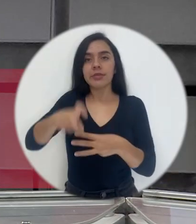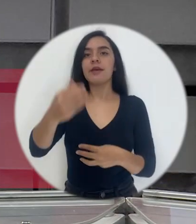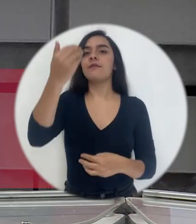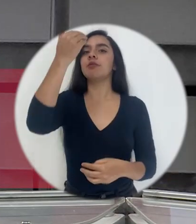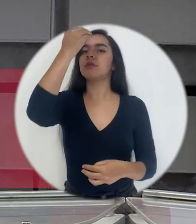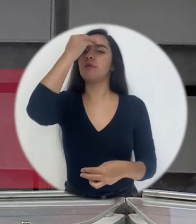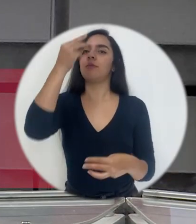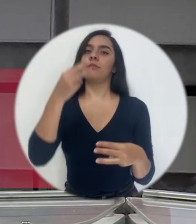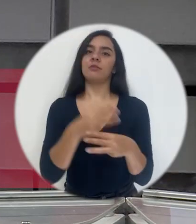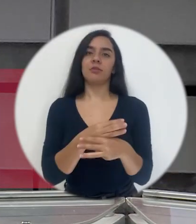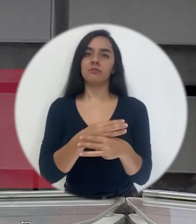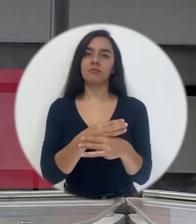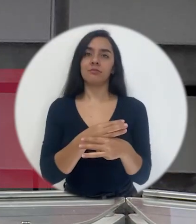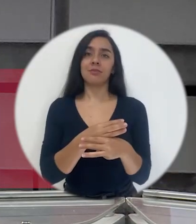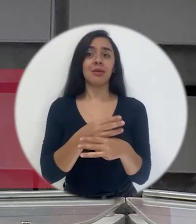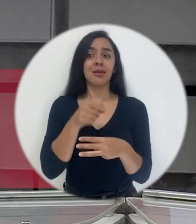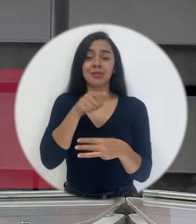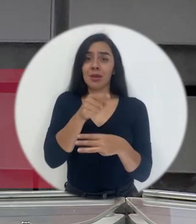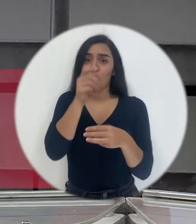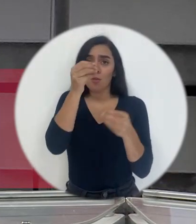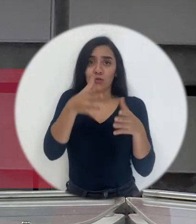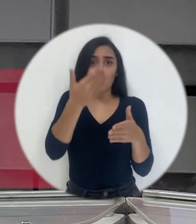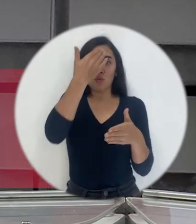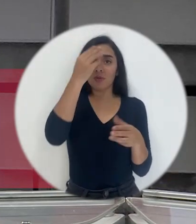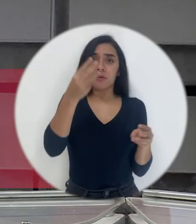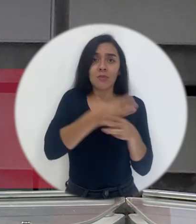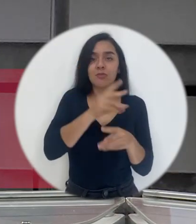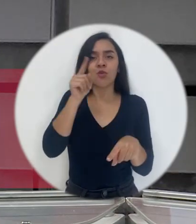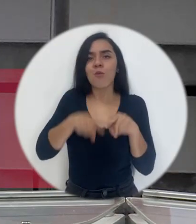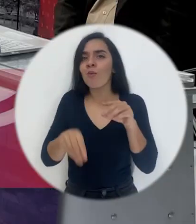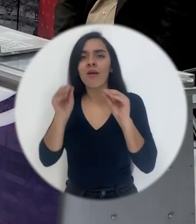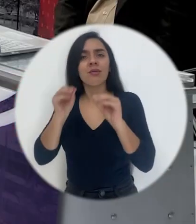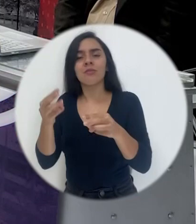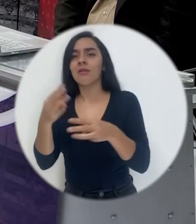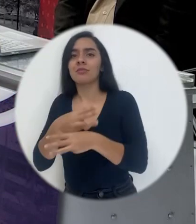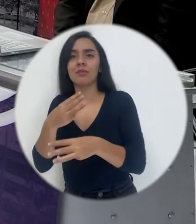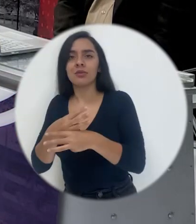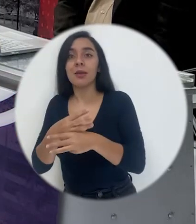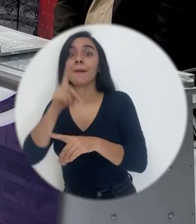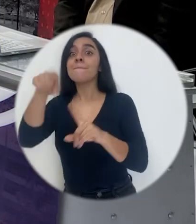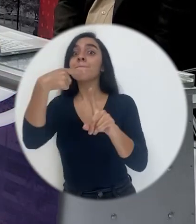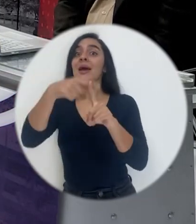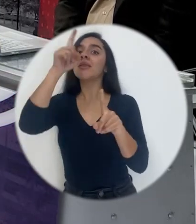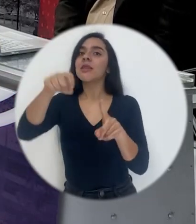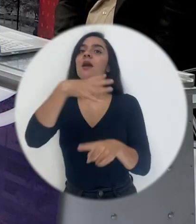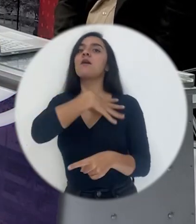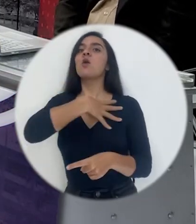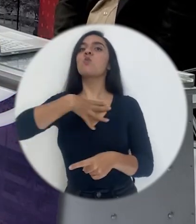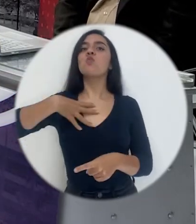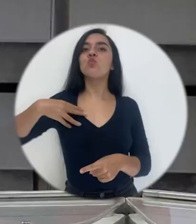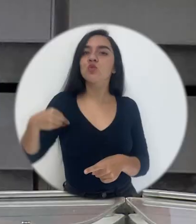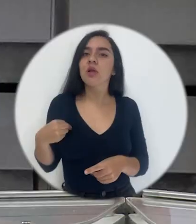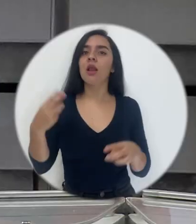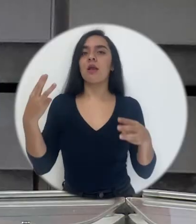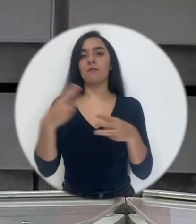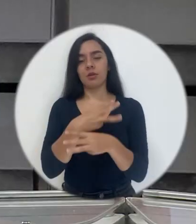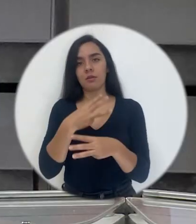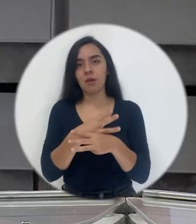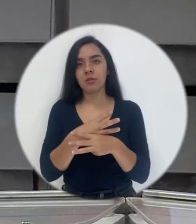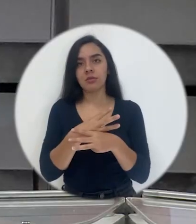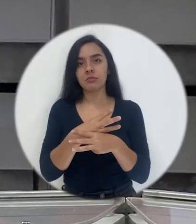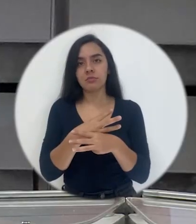si no sabe matemática, no puede enseñar. Puede tener mucho don, le tiene que gustar. Y le tiene que gustar exactamente. Entonces,